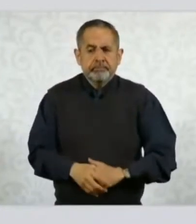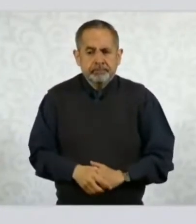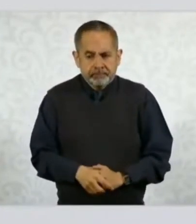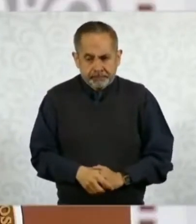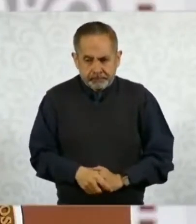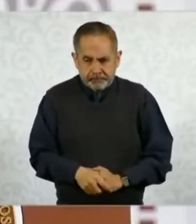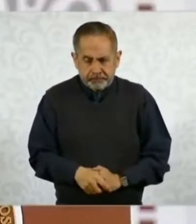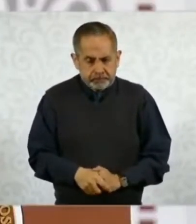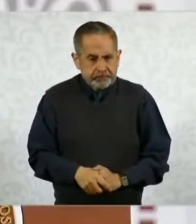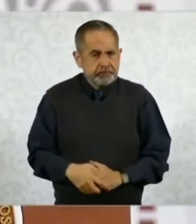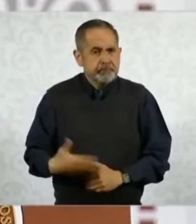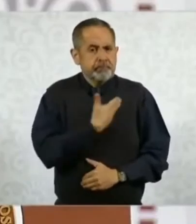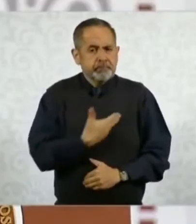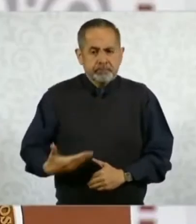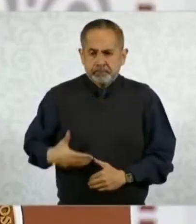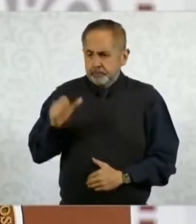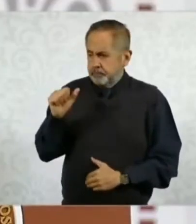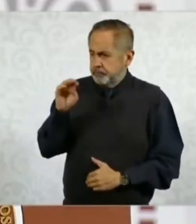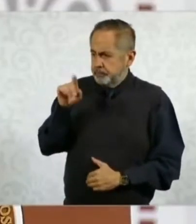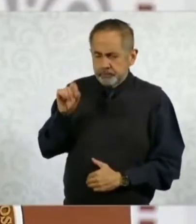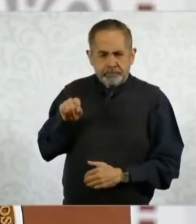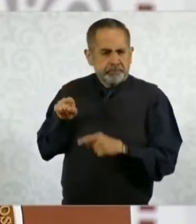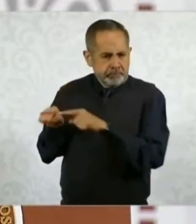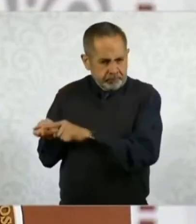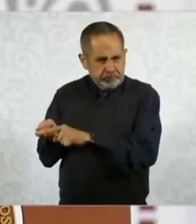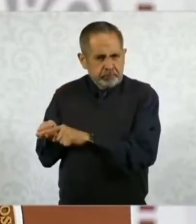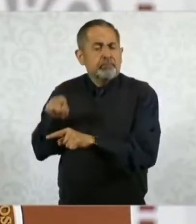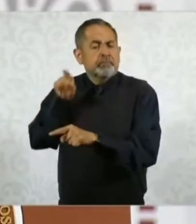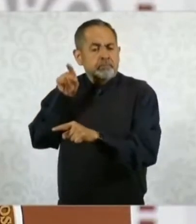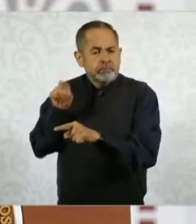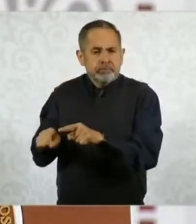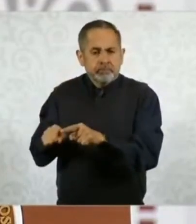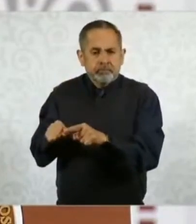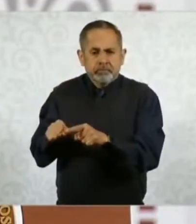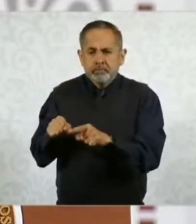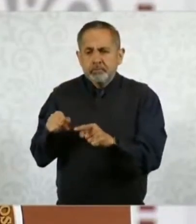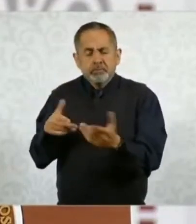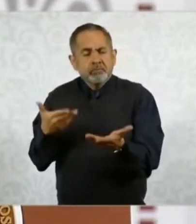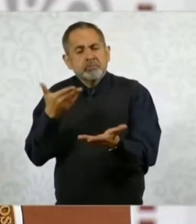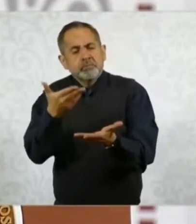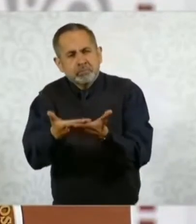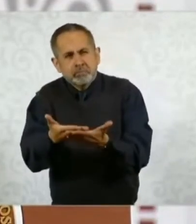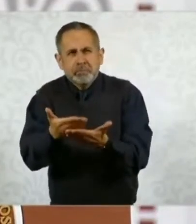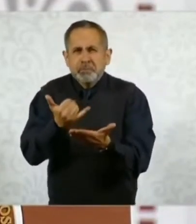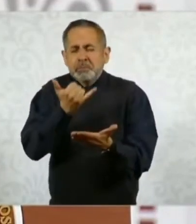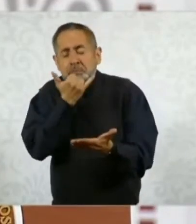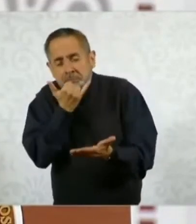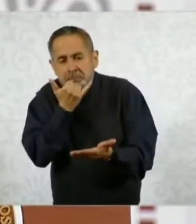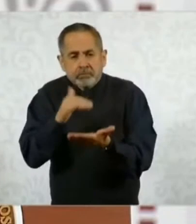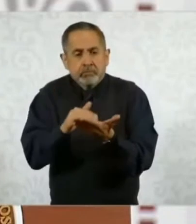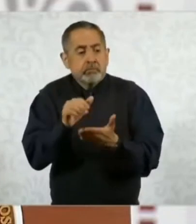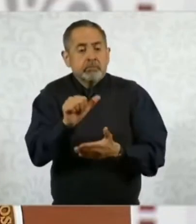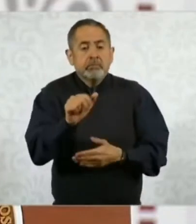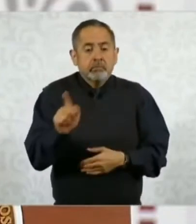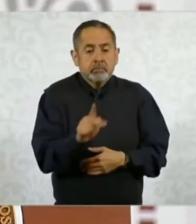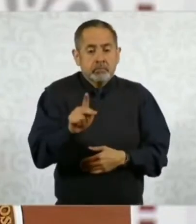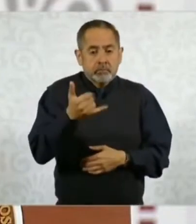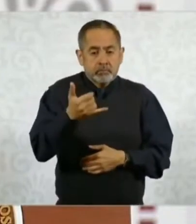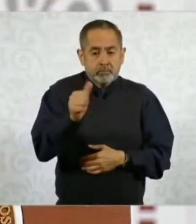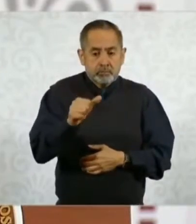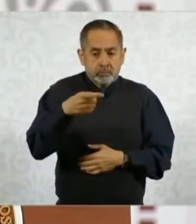El presidente López Obrador hizo una de sus primeras disculpas, y no la primera, al pueblo yaqui